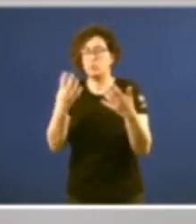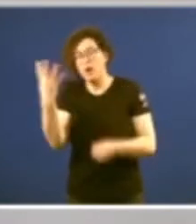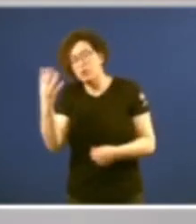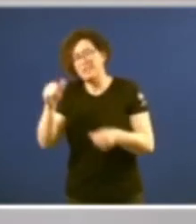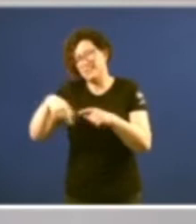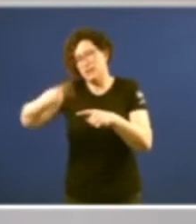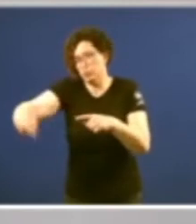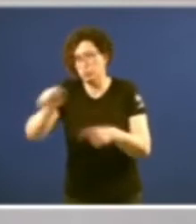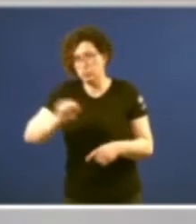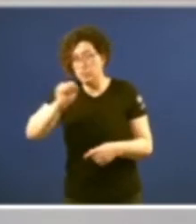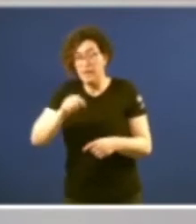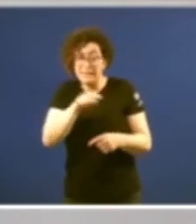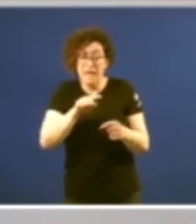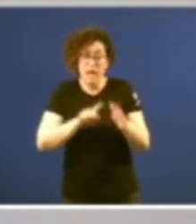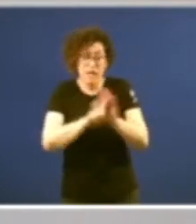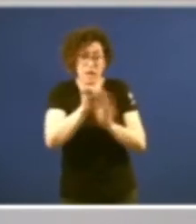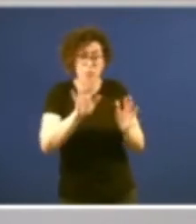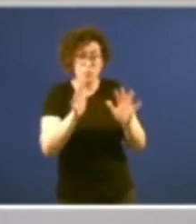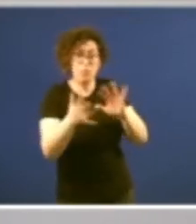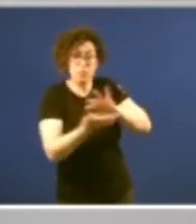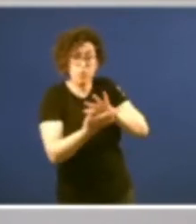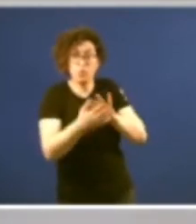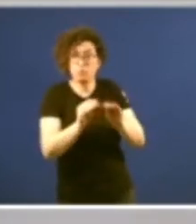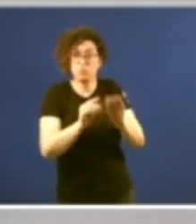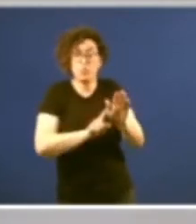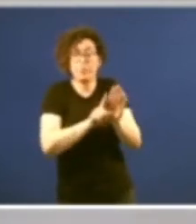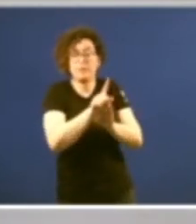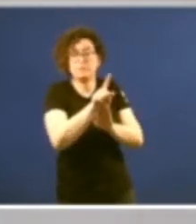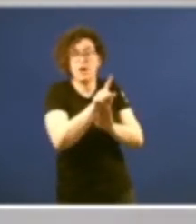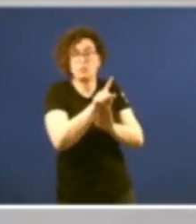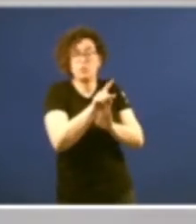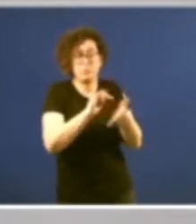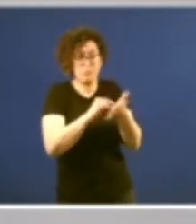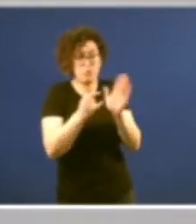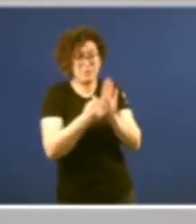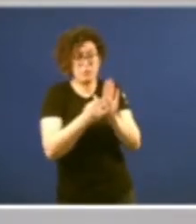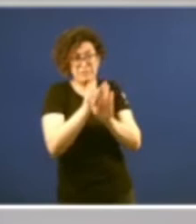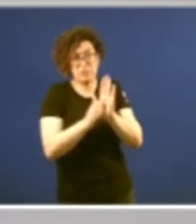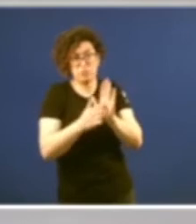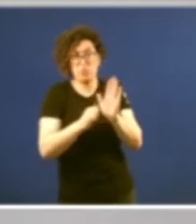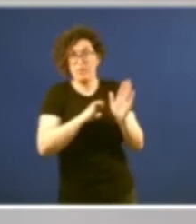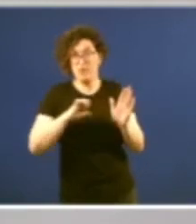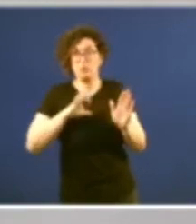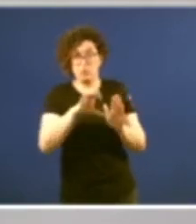E esa evolución del desarrollo de un proyecto de estatuto de autonomía va a tener sú